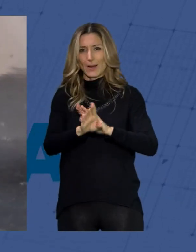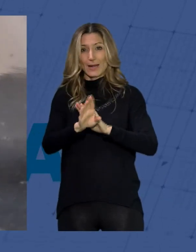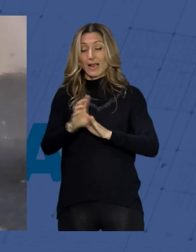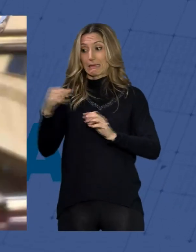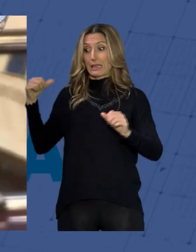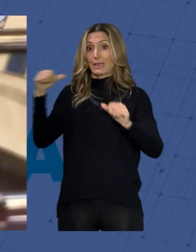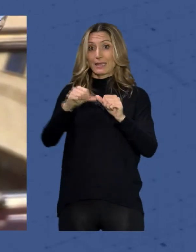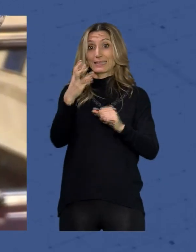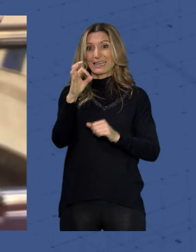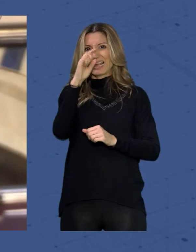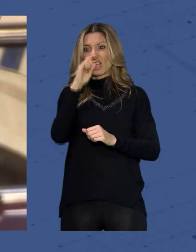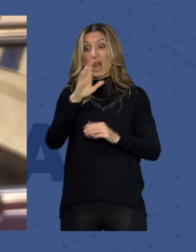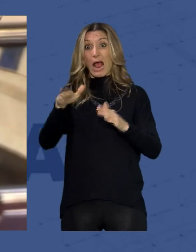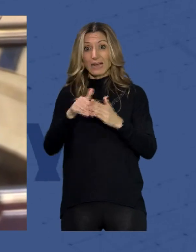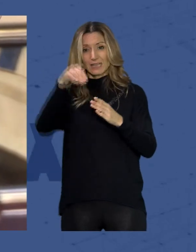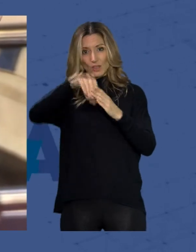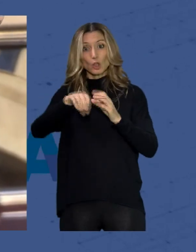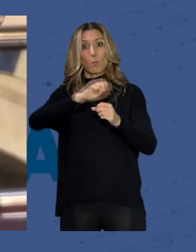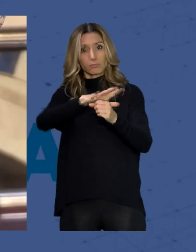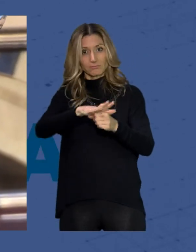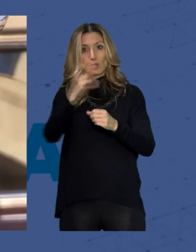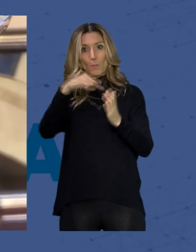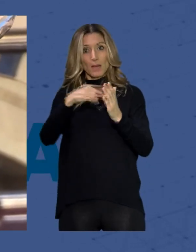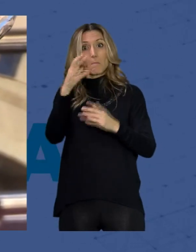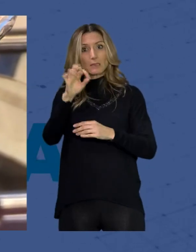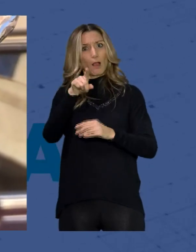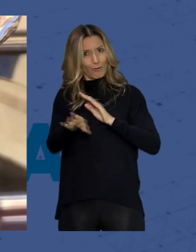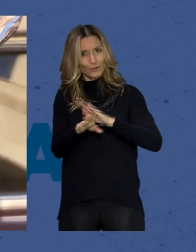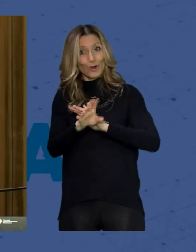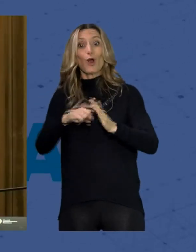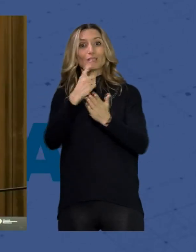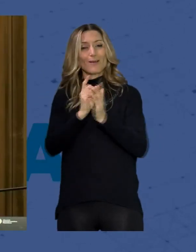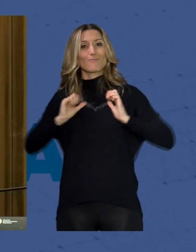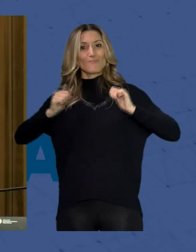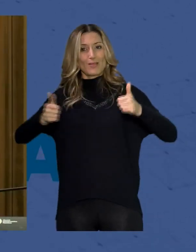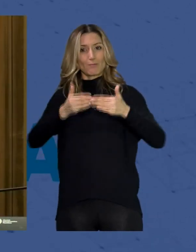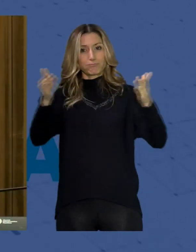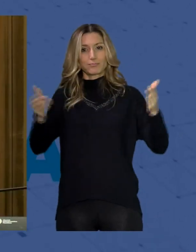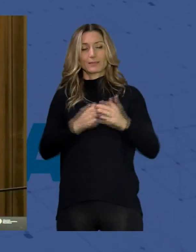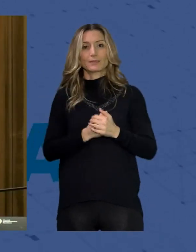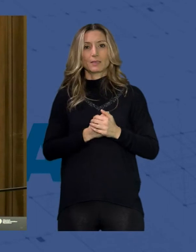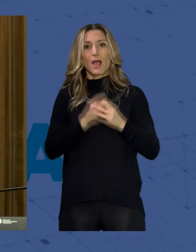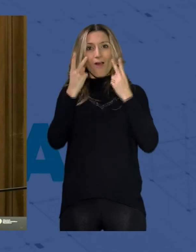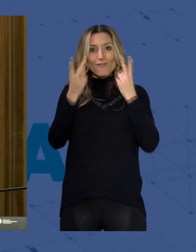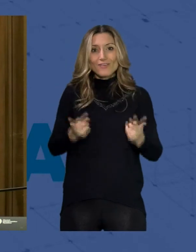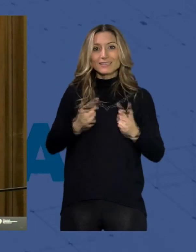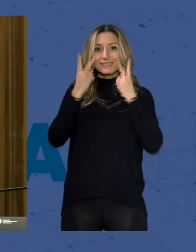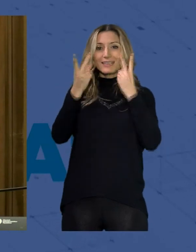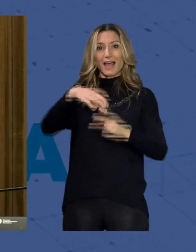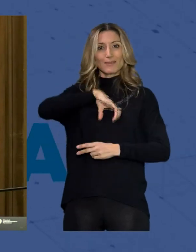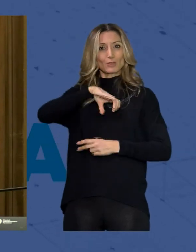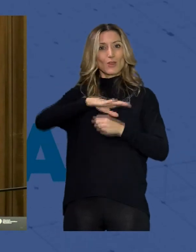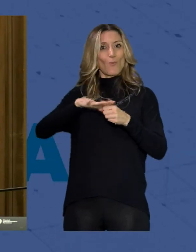hasta la pandemia de 2020 que paró el mundo ahora se vuelve a retomar No falta nuestra visita a la Diputación